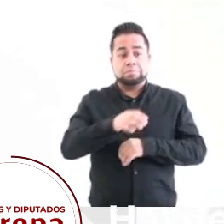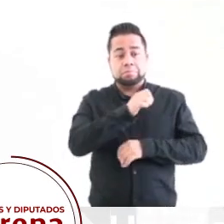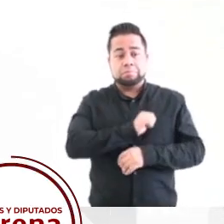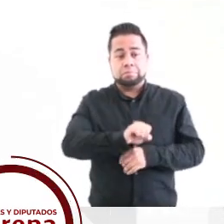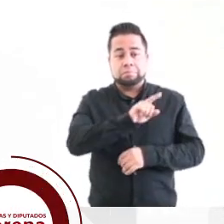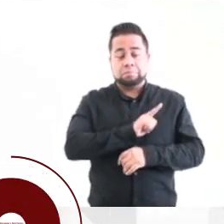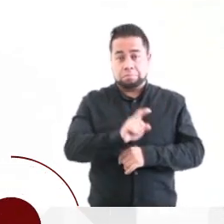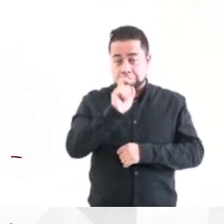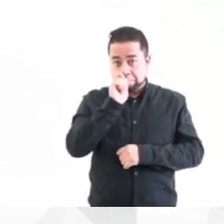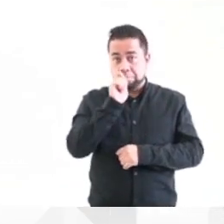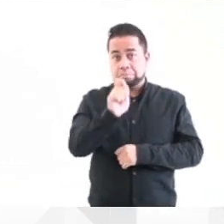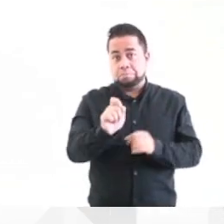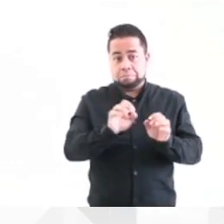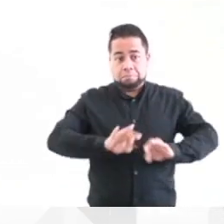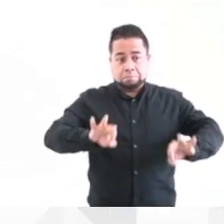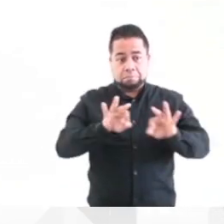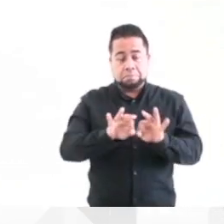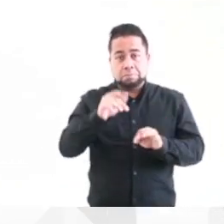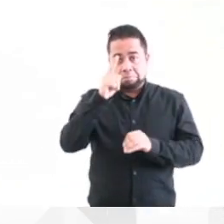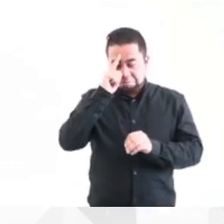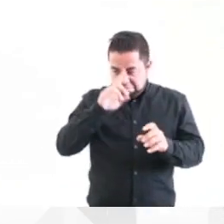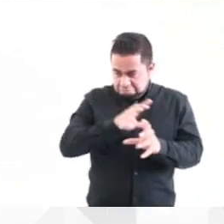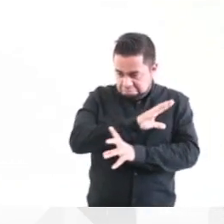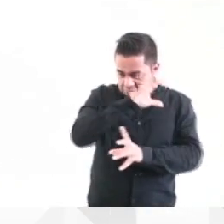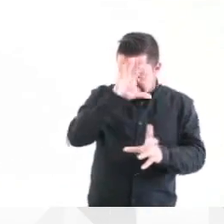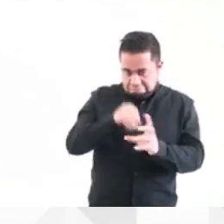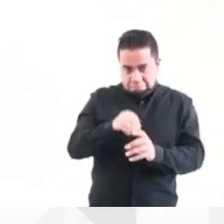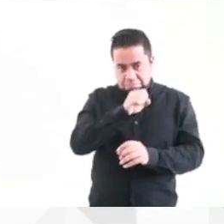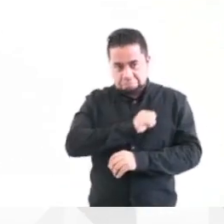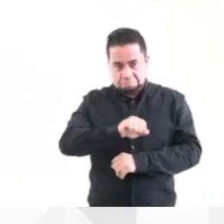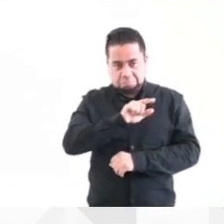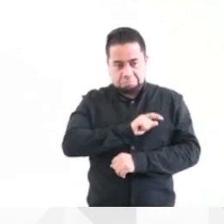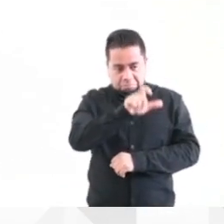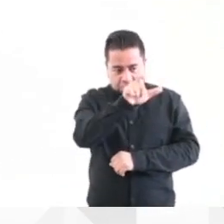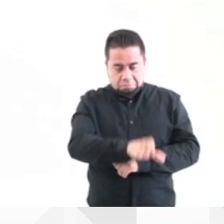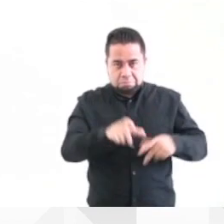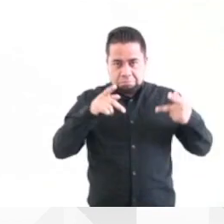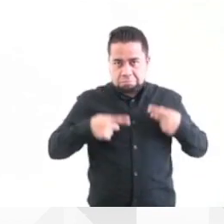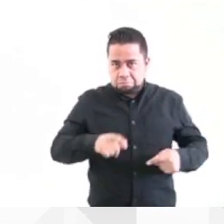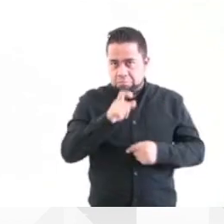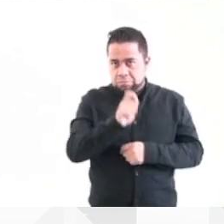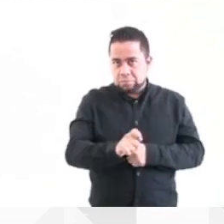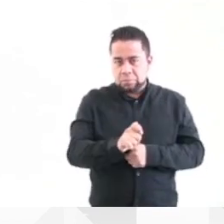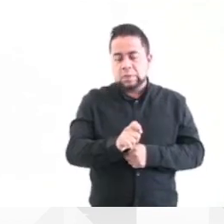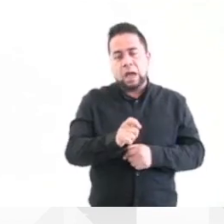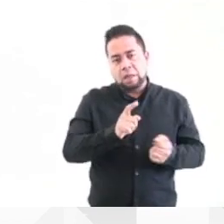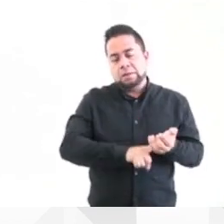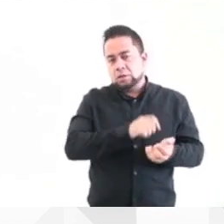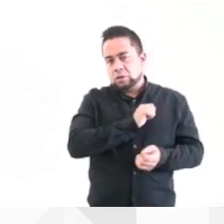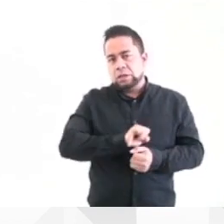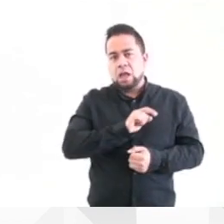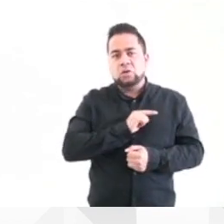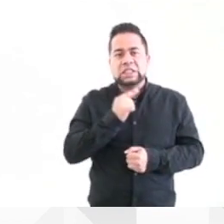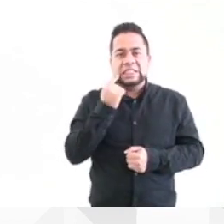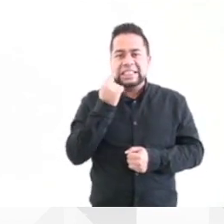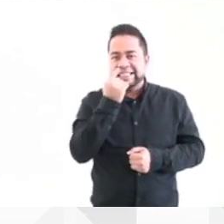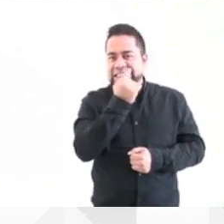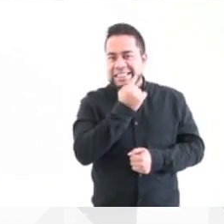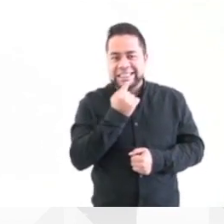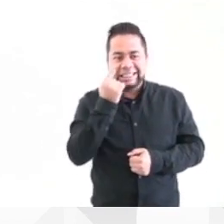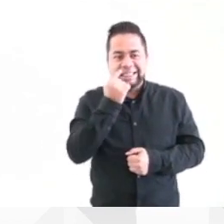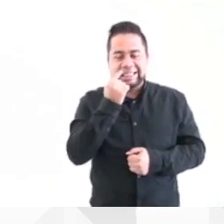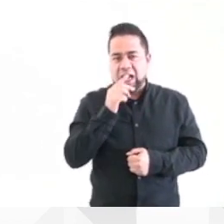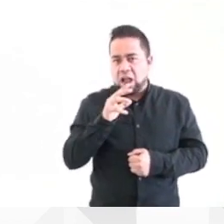una parte que corresponde a la integralidad de la salud del ser humano, sin duda es la salud bucal y que es parte